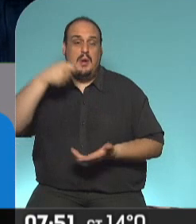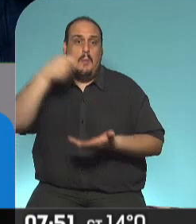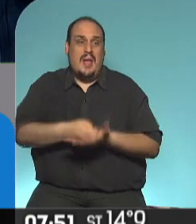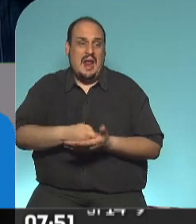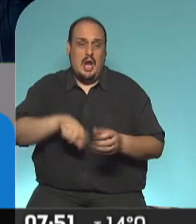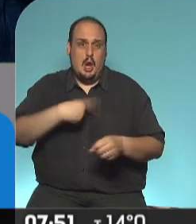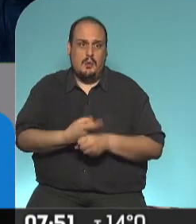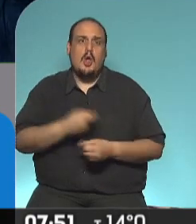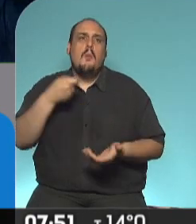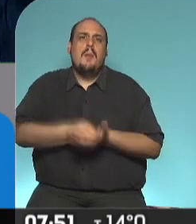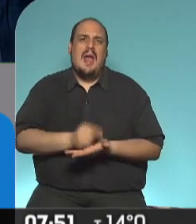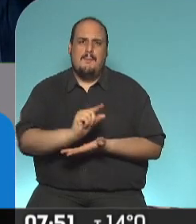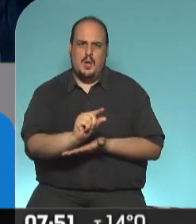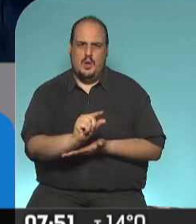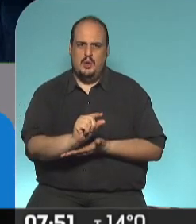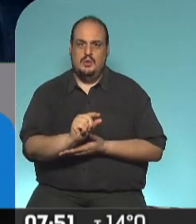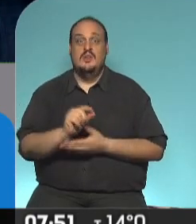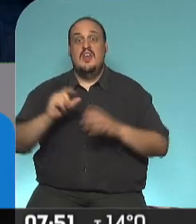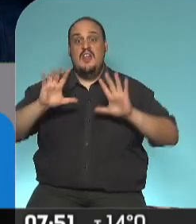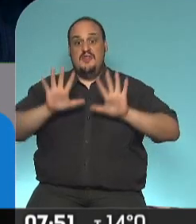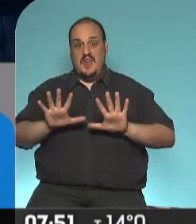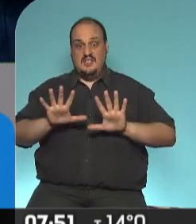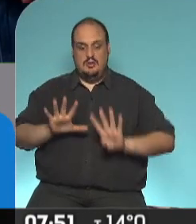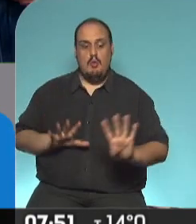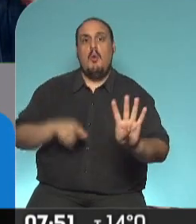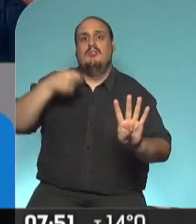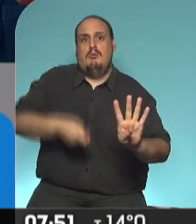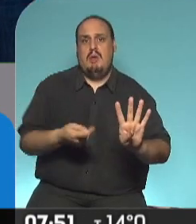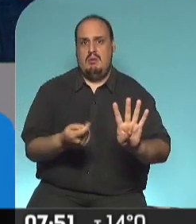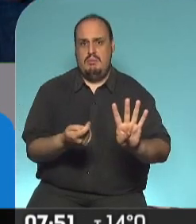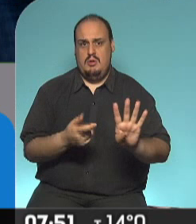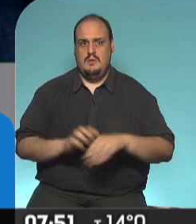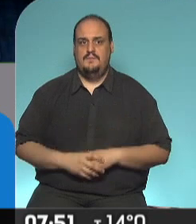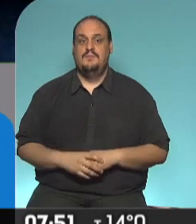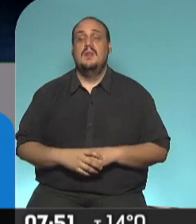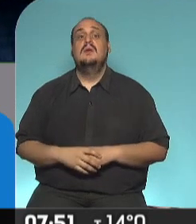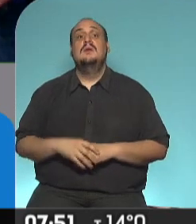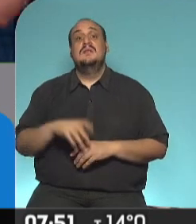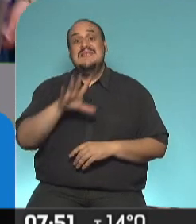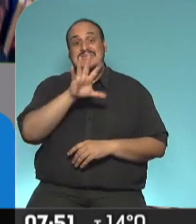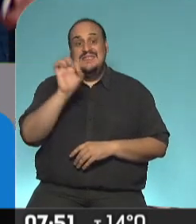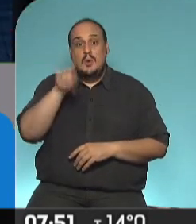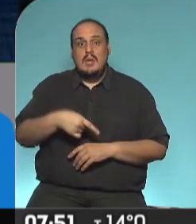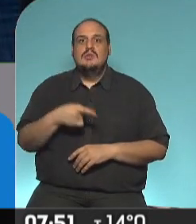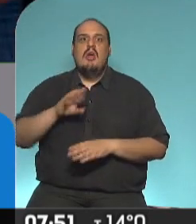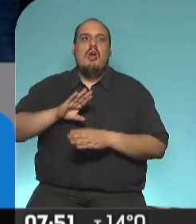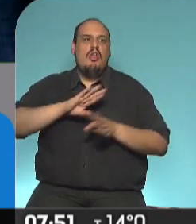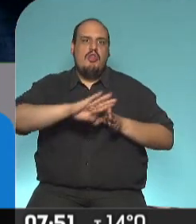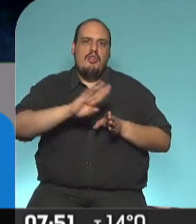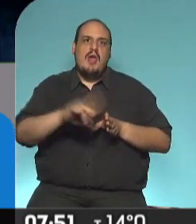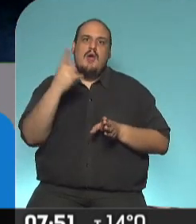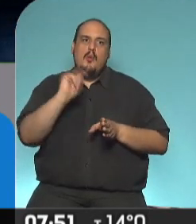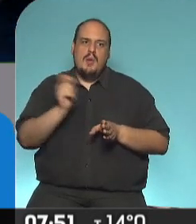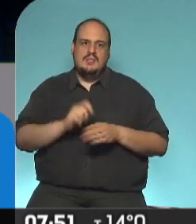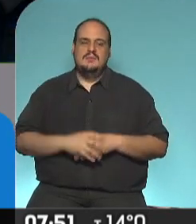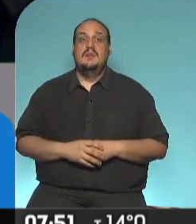parcialmente, o sea, 4 de cada 10 no pueden pagar o lo hacen parcialmente. Ok. Después, casi la mitad tiene una deuda de un mes, también 4